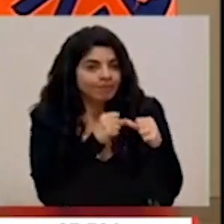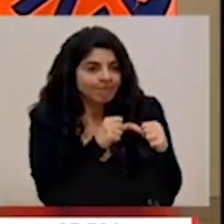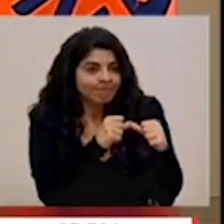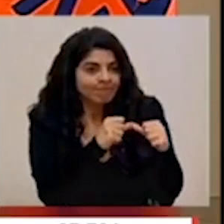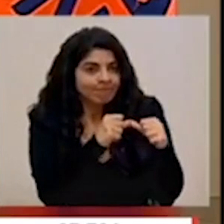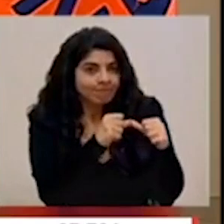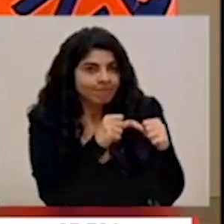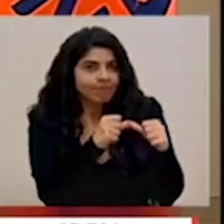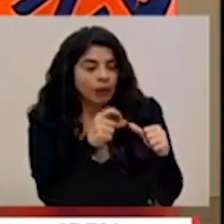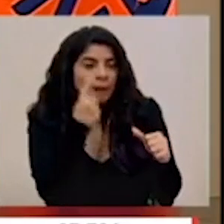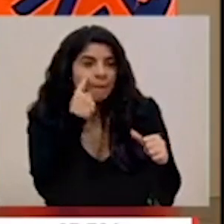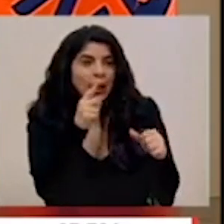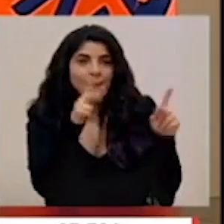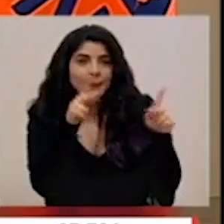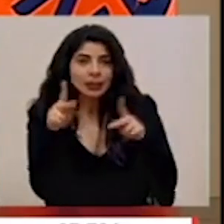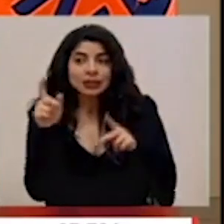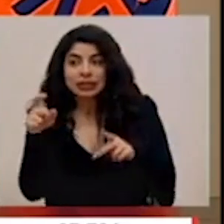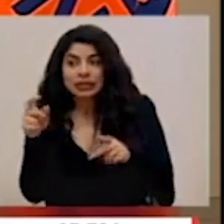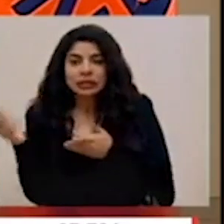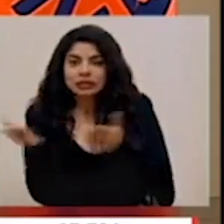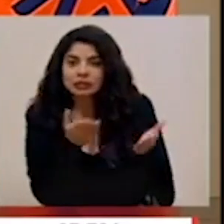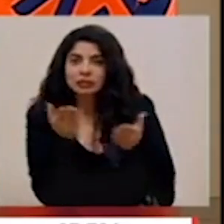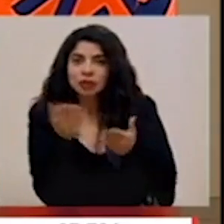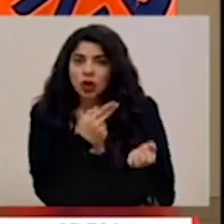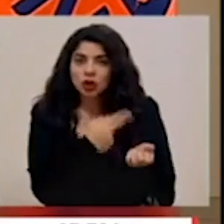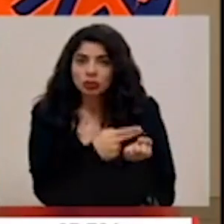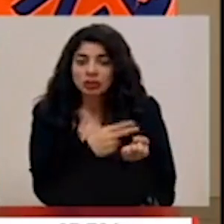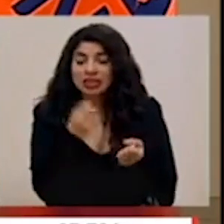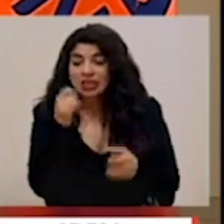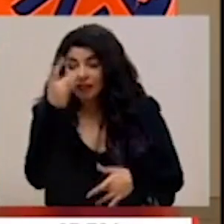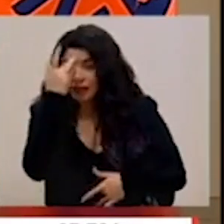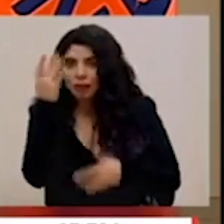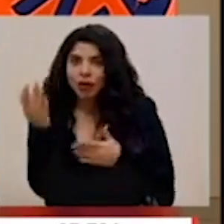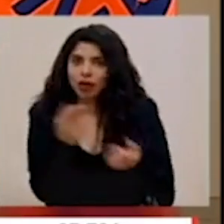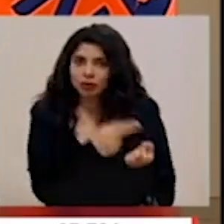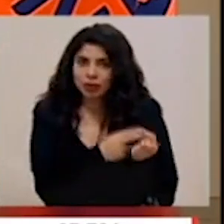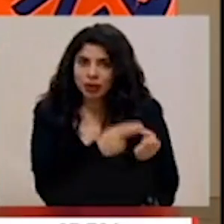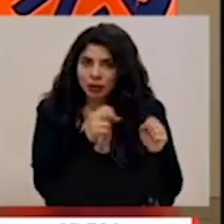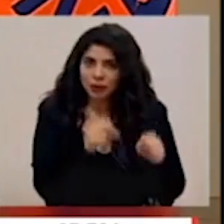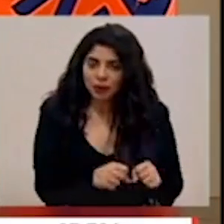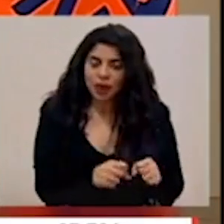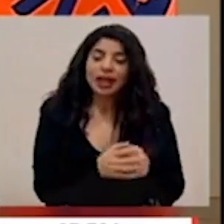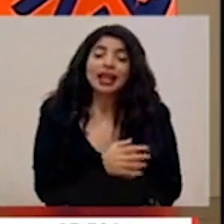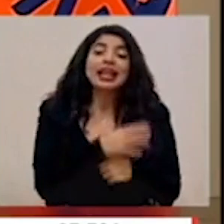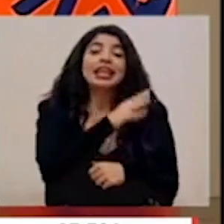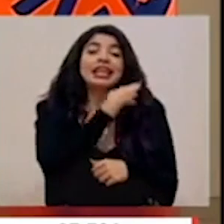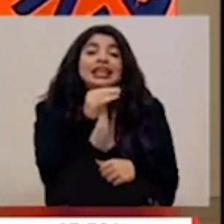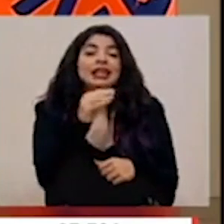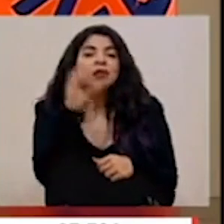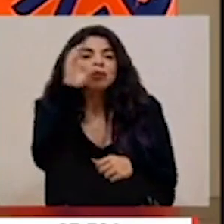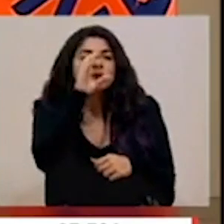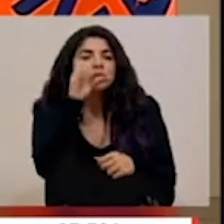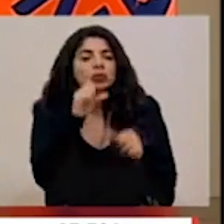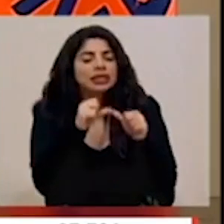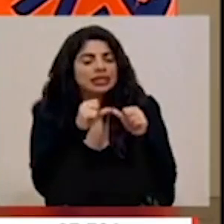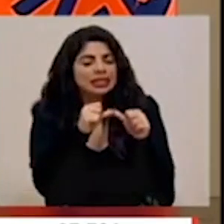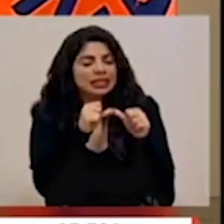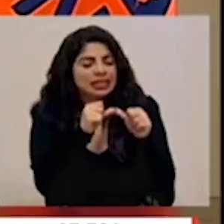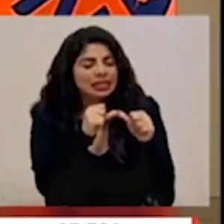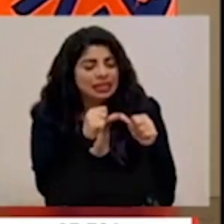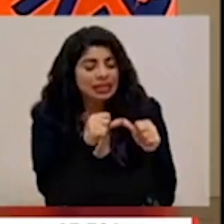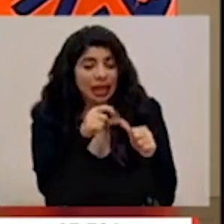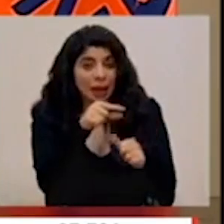recibir a las personas que sufren la enfermedad, y que podamos seguir manteniendo esas